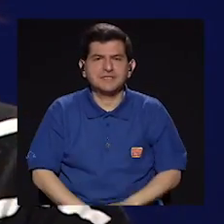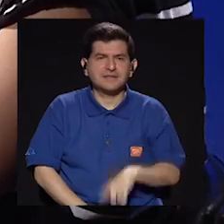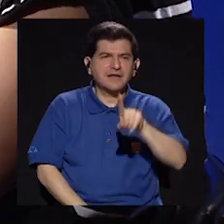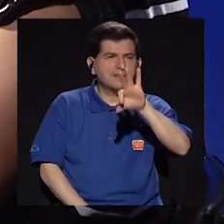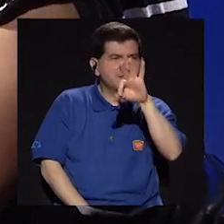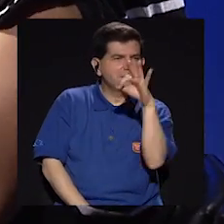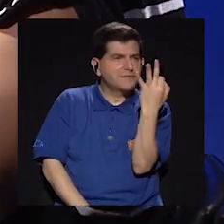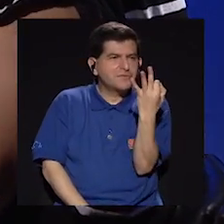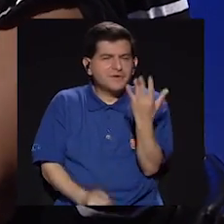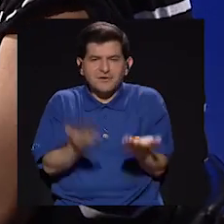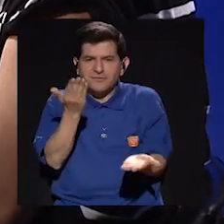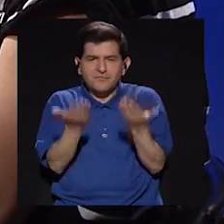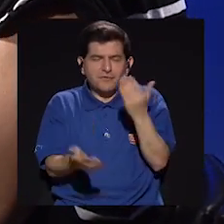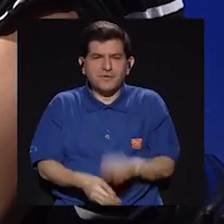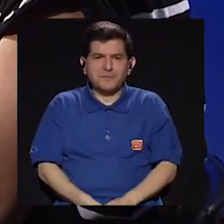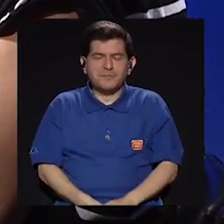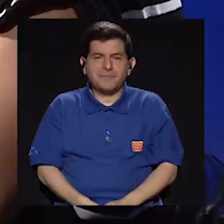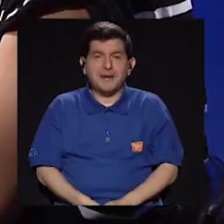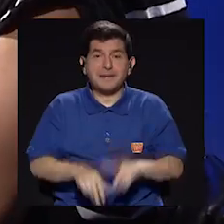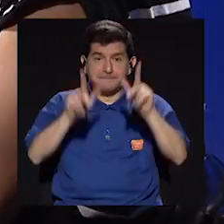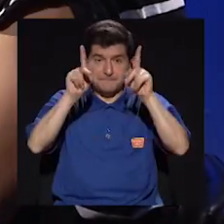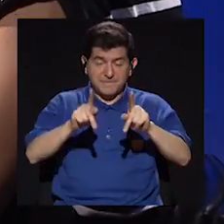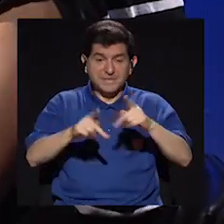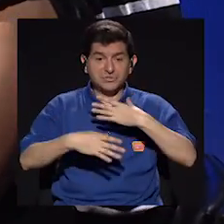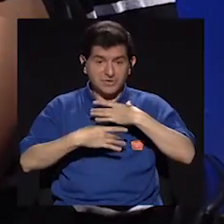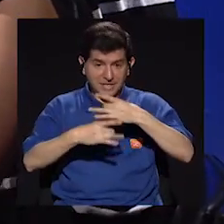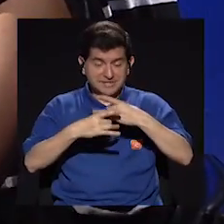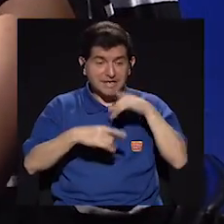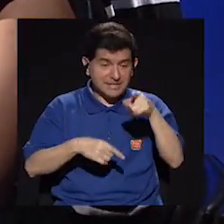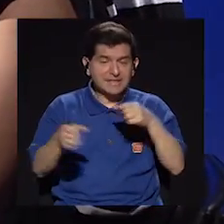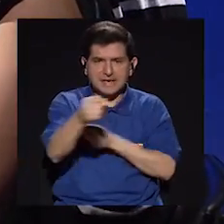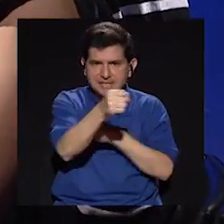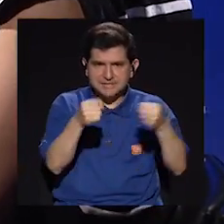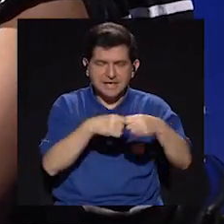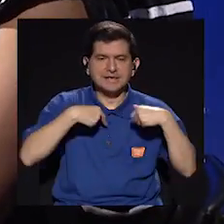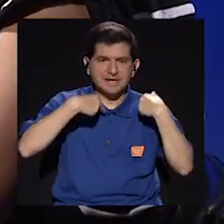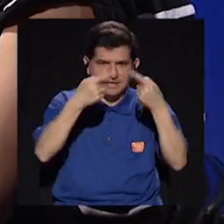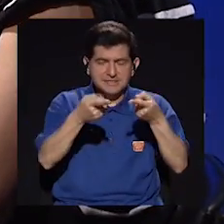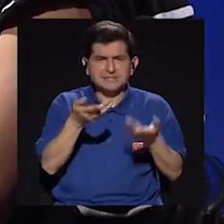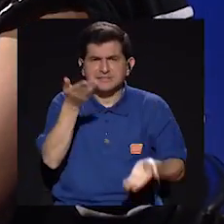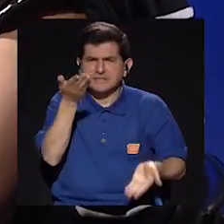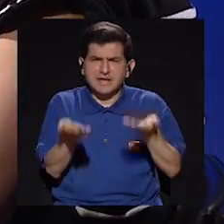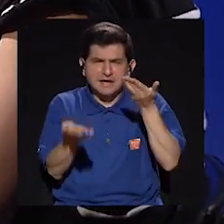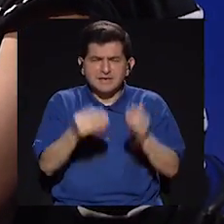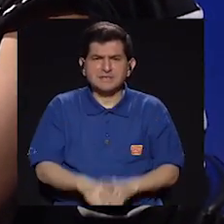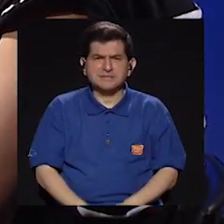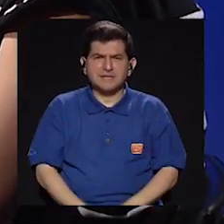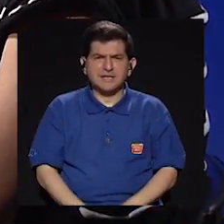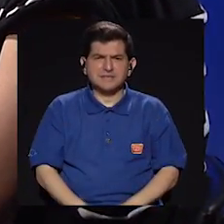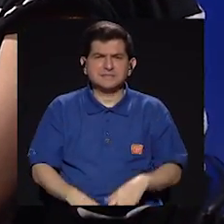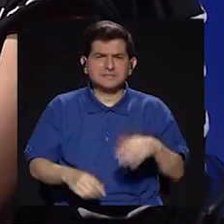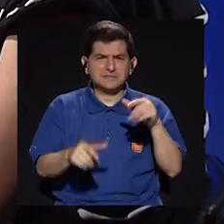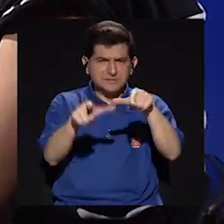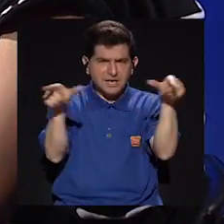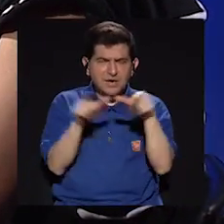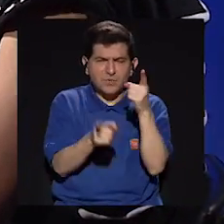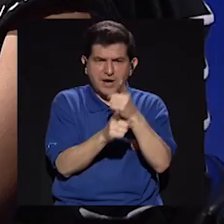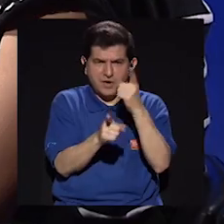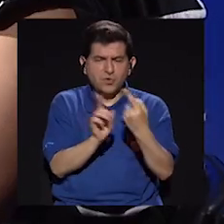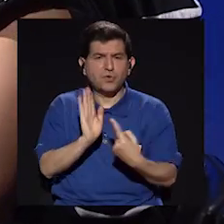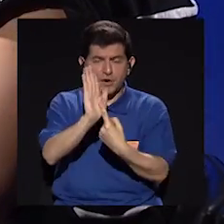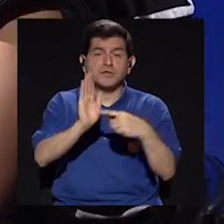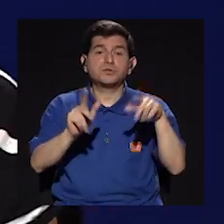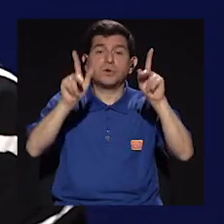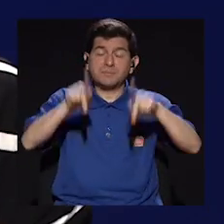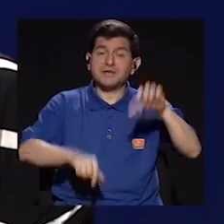todo lo que, de alguna manera, como a generar público para estas salas. Y que son salas tal vez más apropiadas para este tipo.